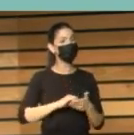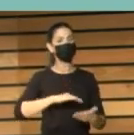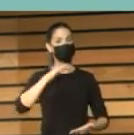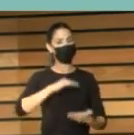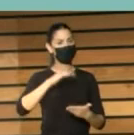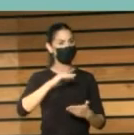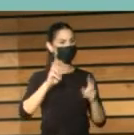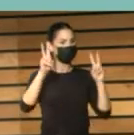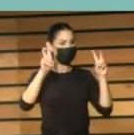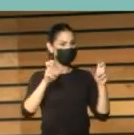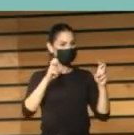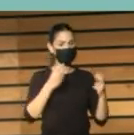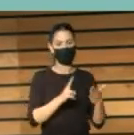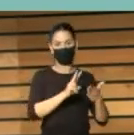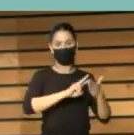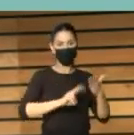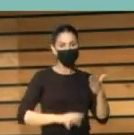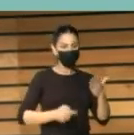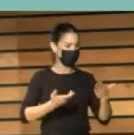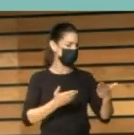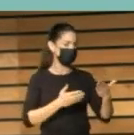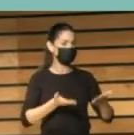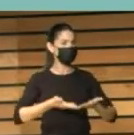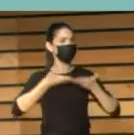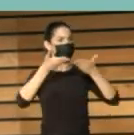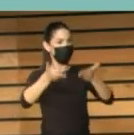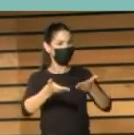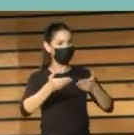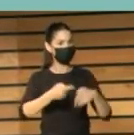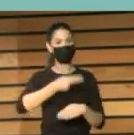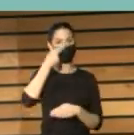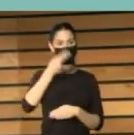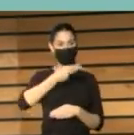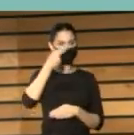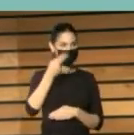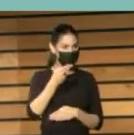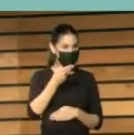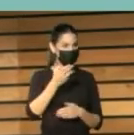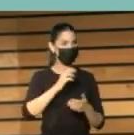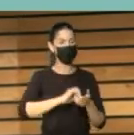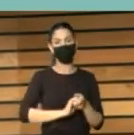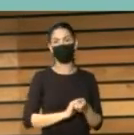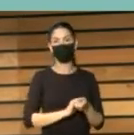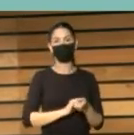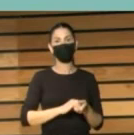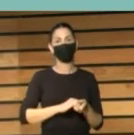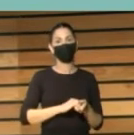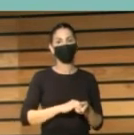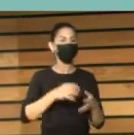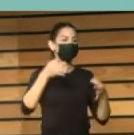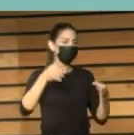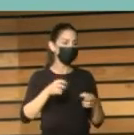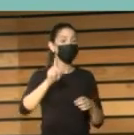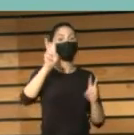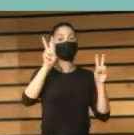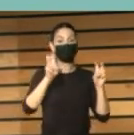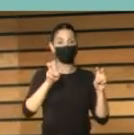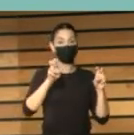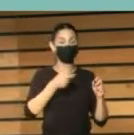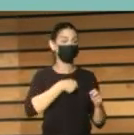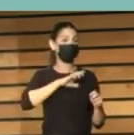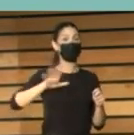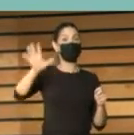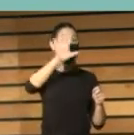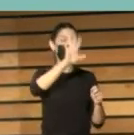atractiva, interesante, en la que tengamos en cuenta todas estas premisas. Por supuesto, el territorio al que nos dirigimos, las